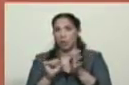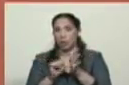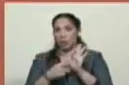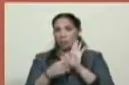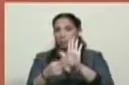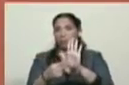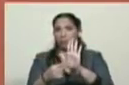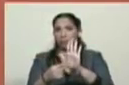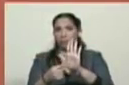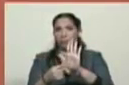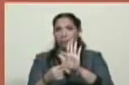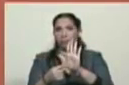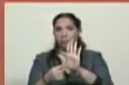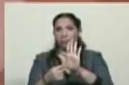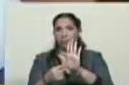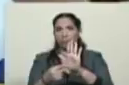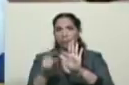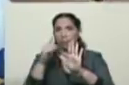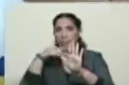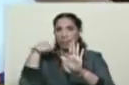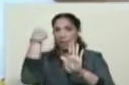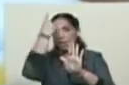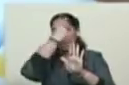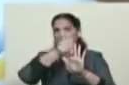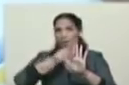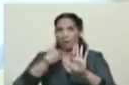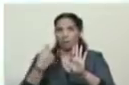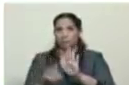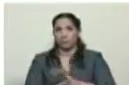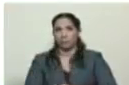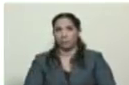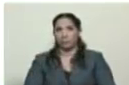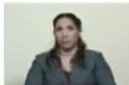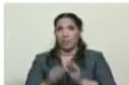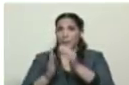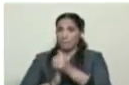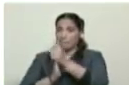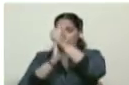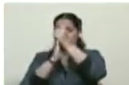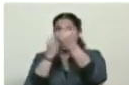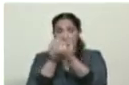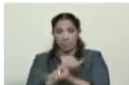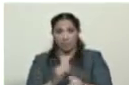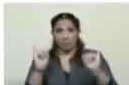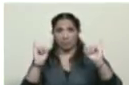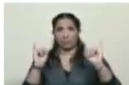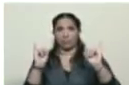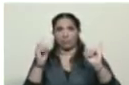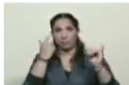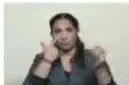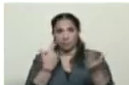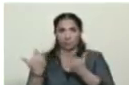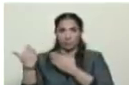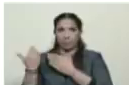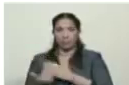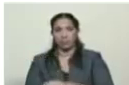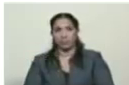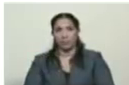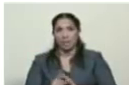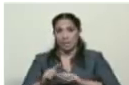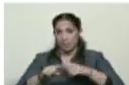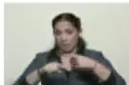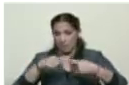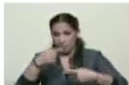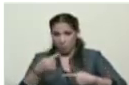la cabeza del héroe de la independencia, José Félix Rivas, después de que